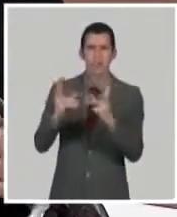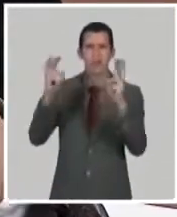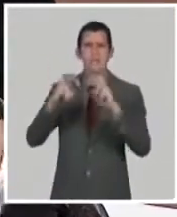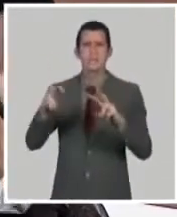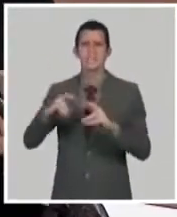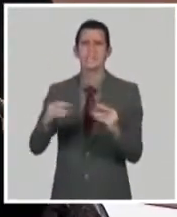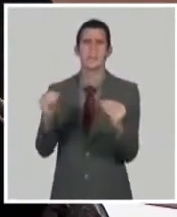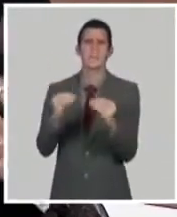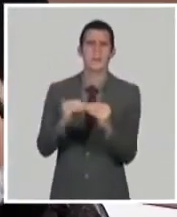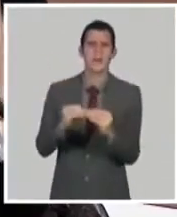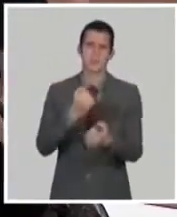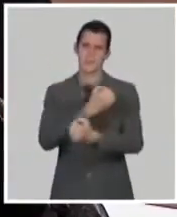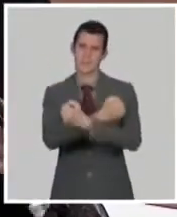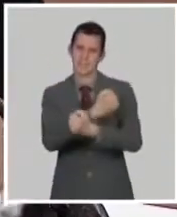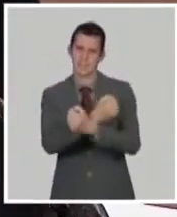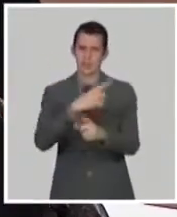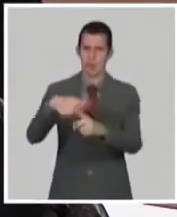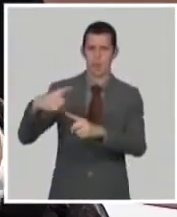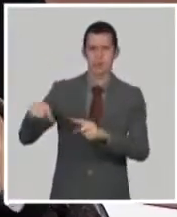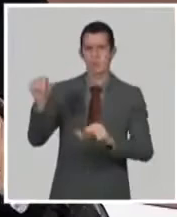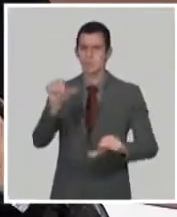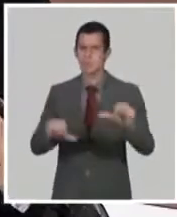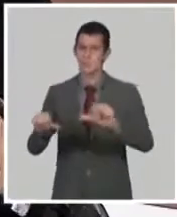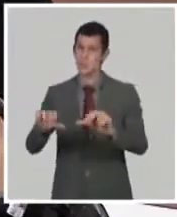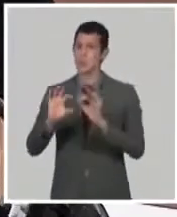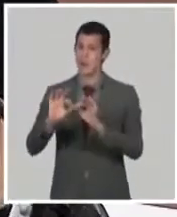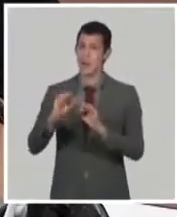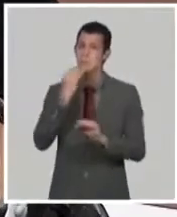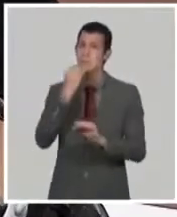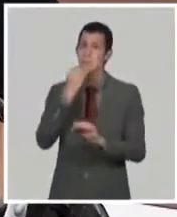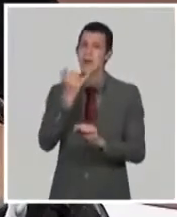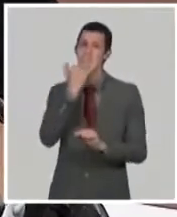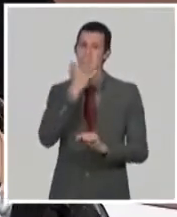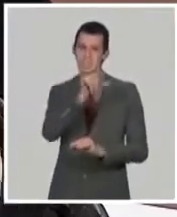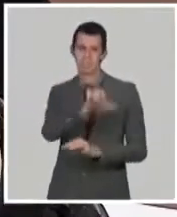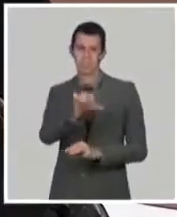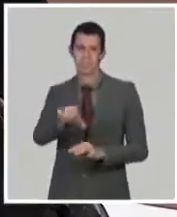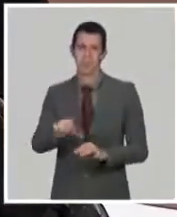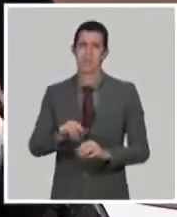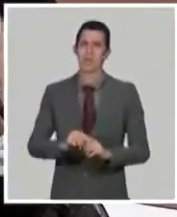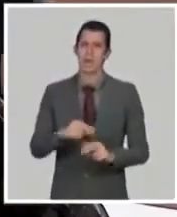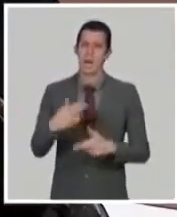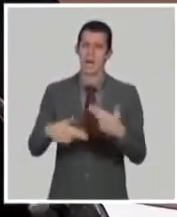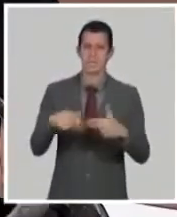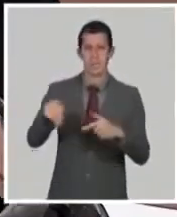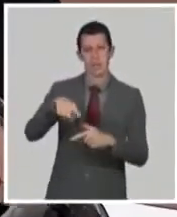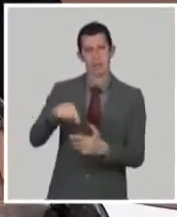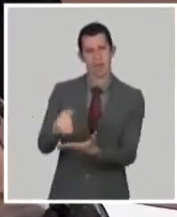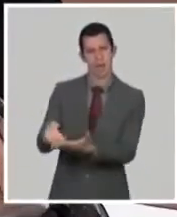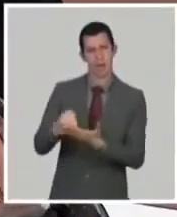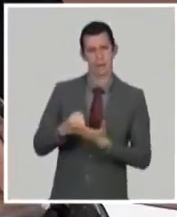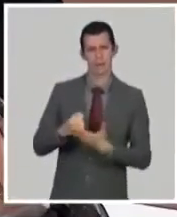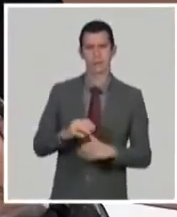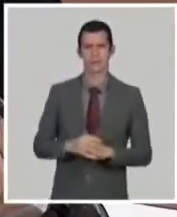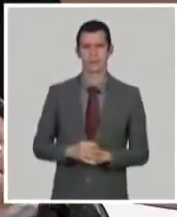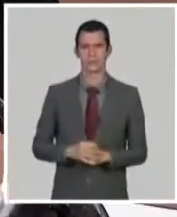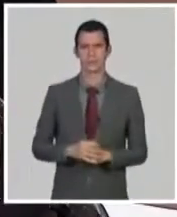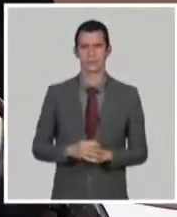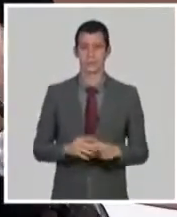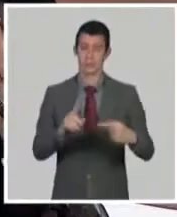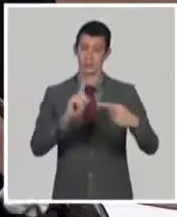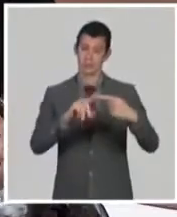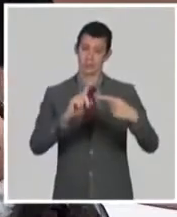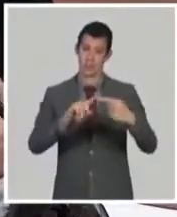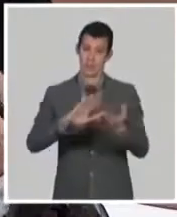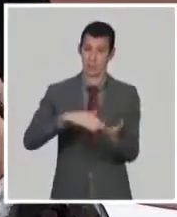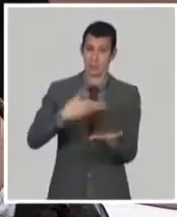instituciones que se han planteado una posible solución, estamos convencidos que lo han hecho. Es donde se conduce el estudio clínico MAMVISA, donde